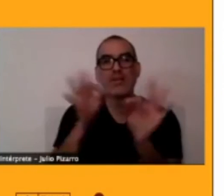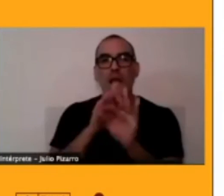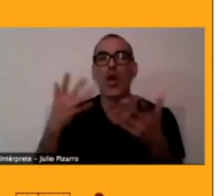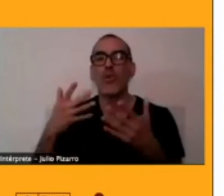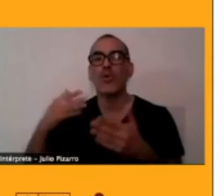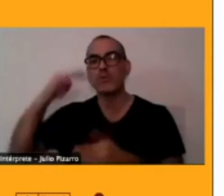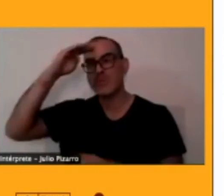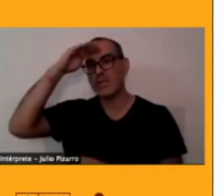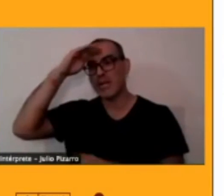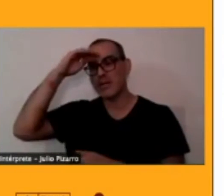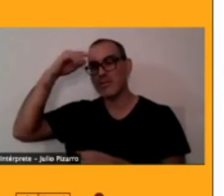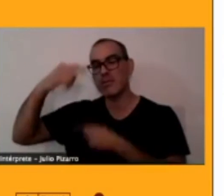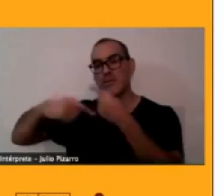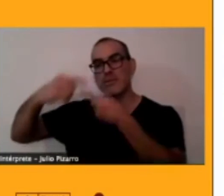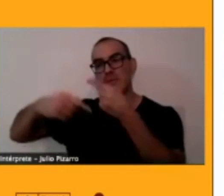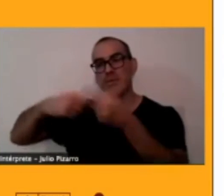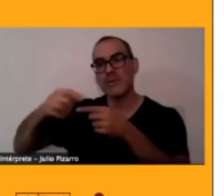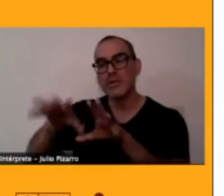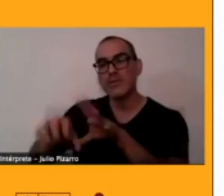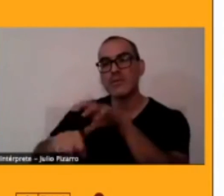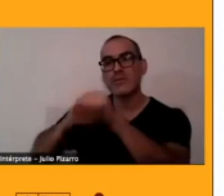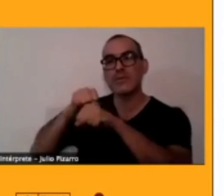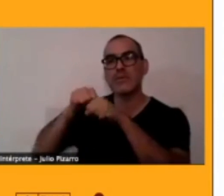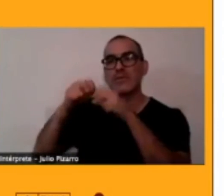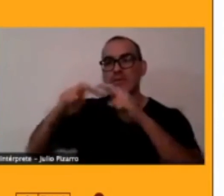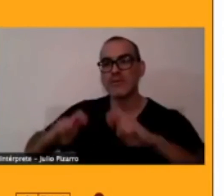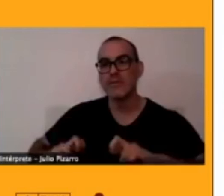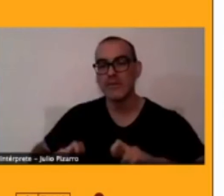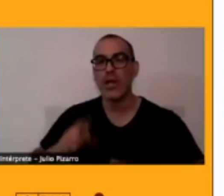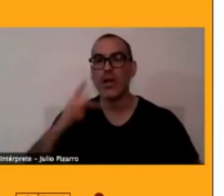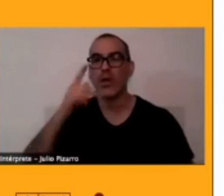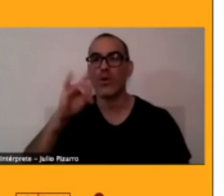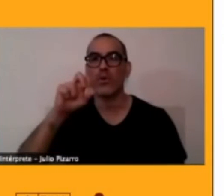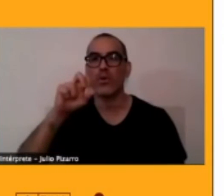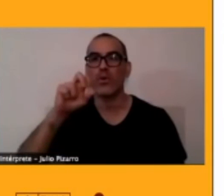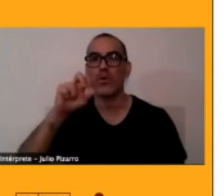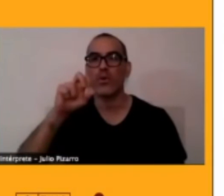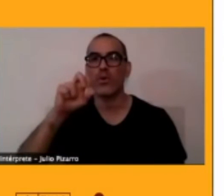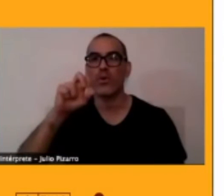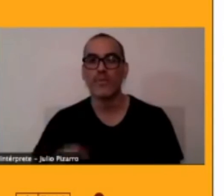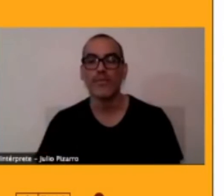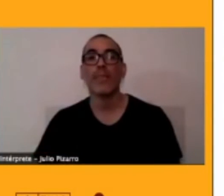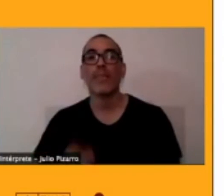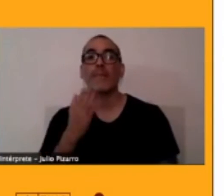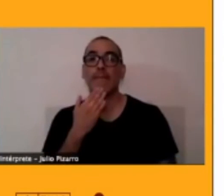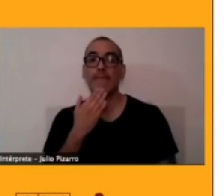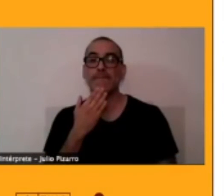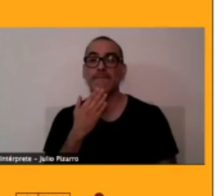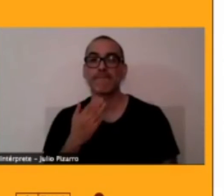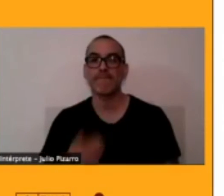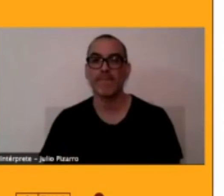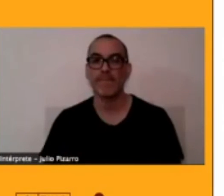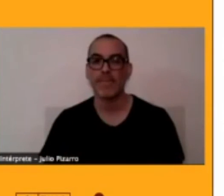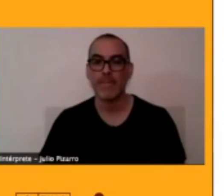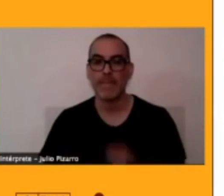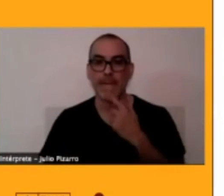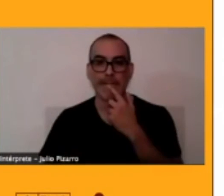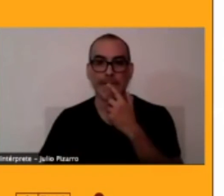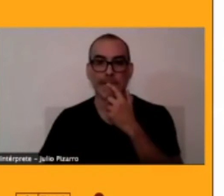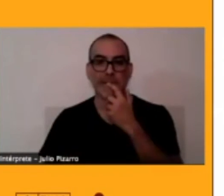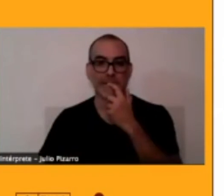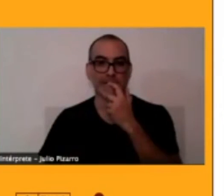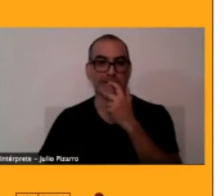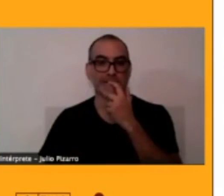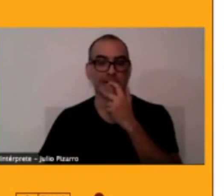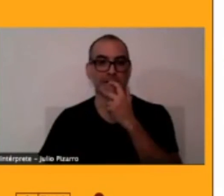del punza. Y acá también está el trabajo que realizó,